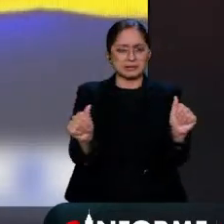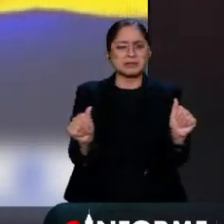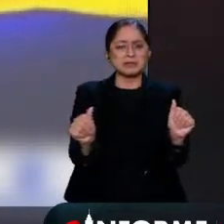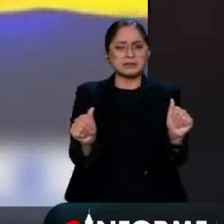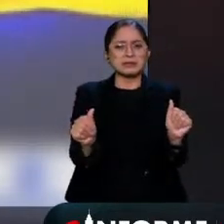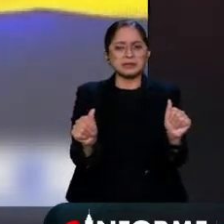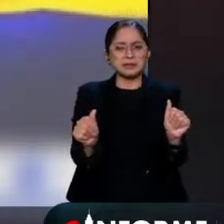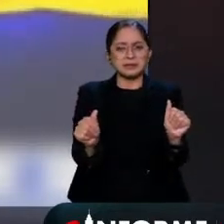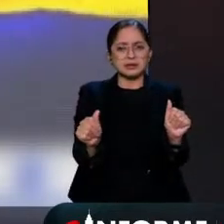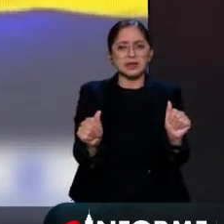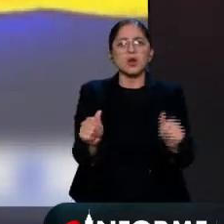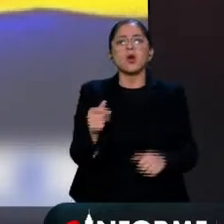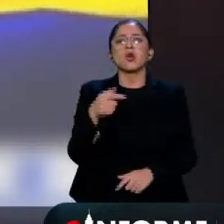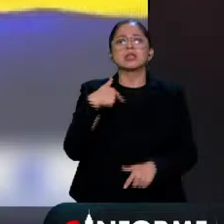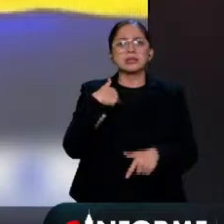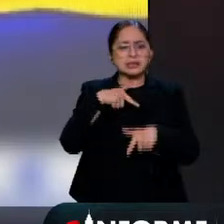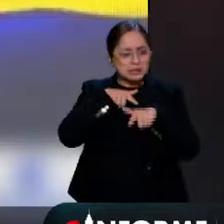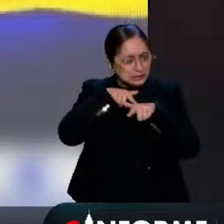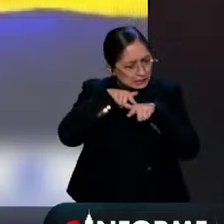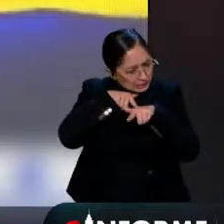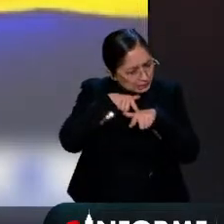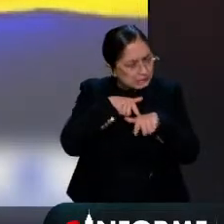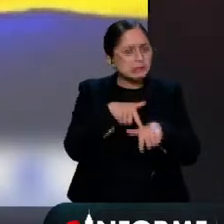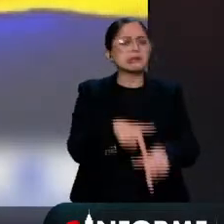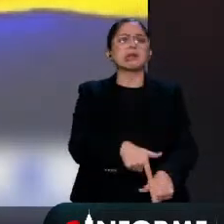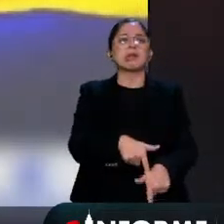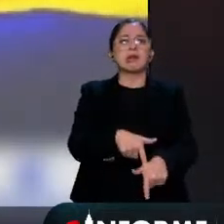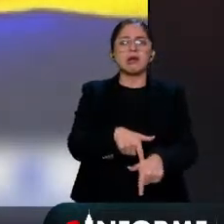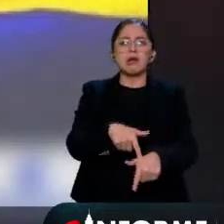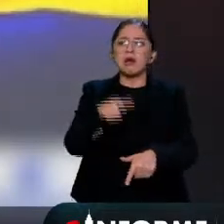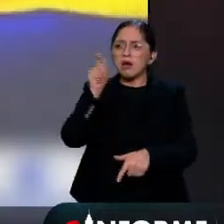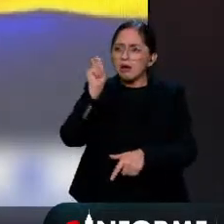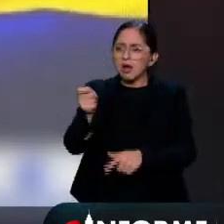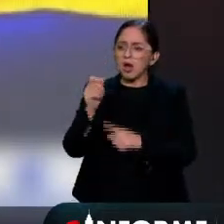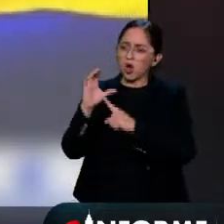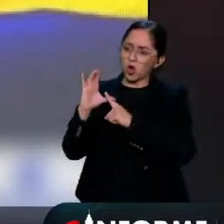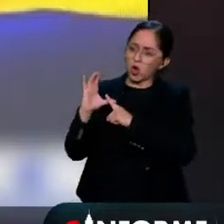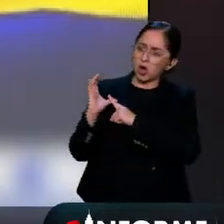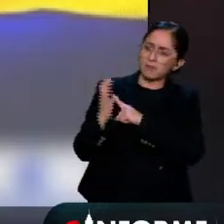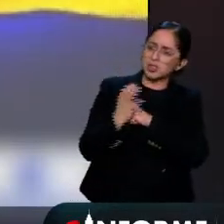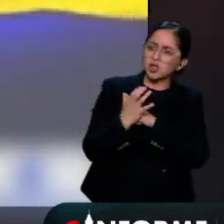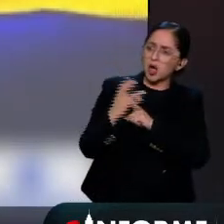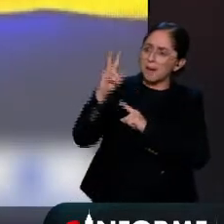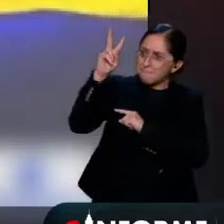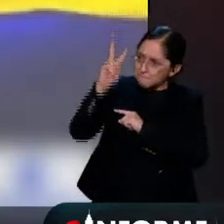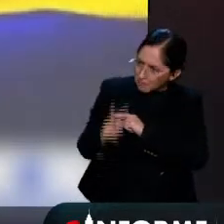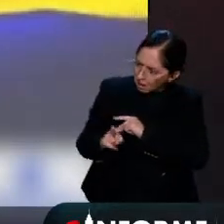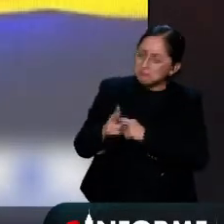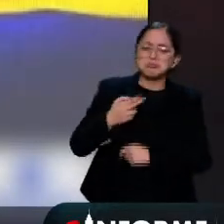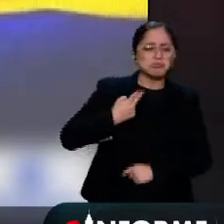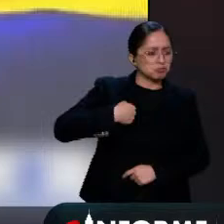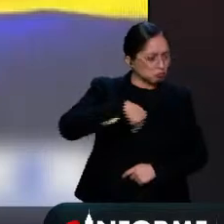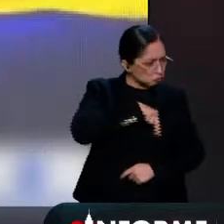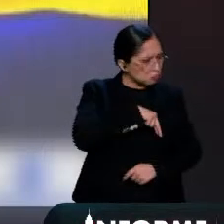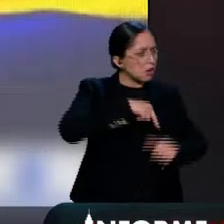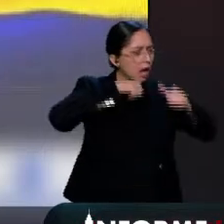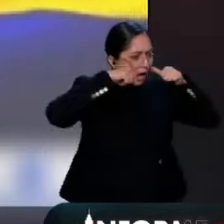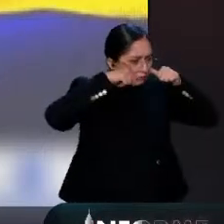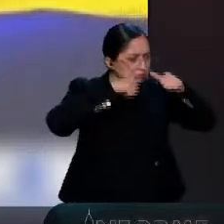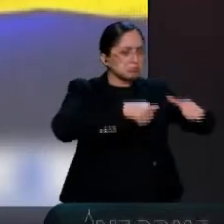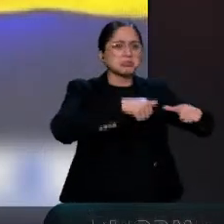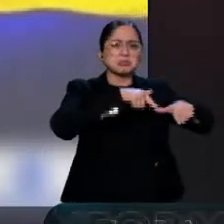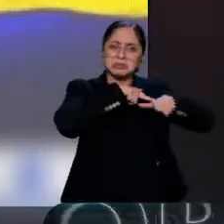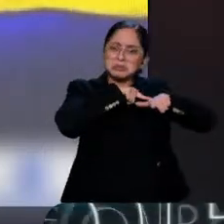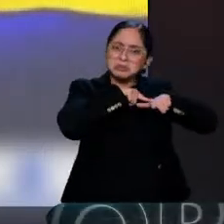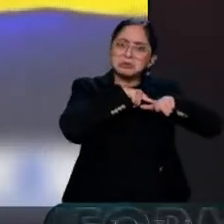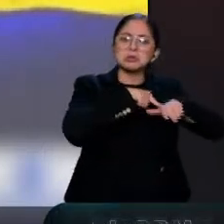rajatabla las recomendaciones del informe de la Comisión de la Verdad que nos